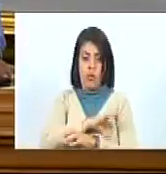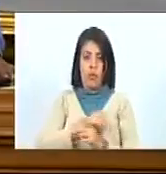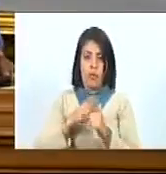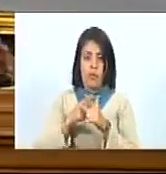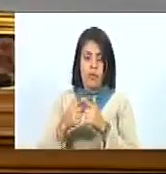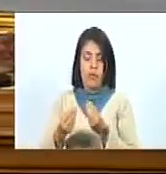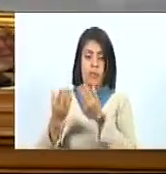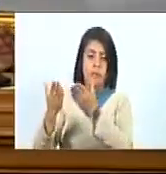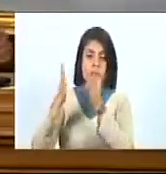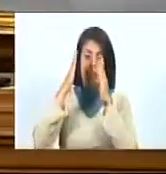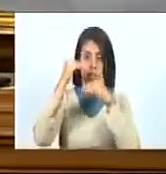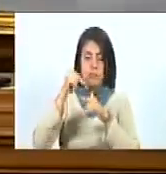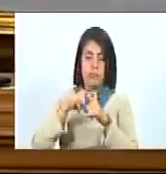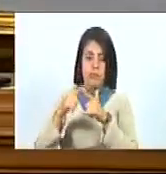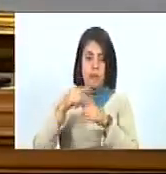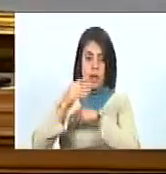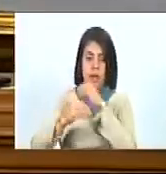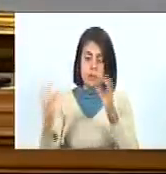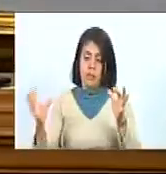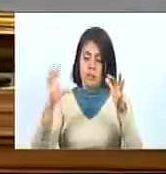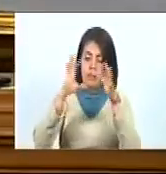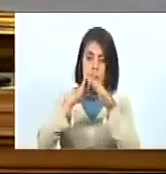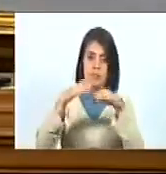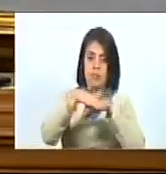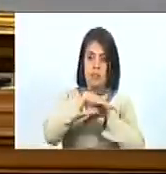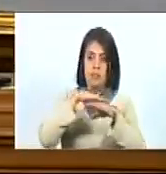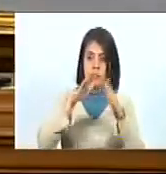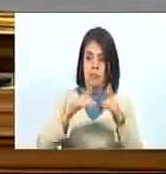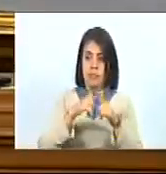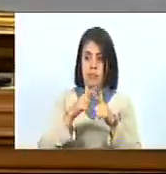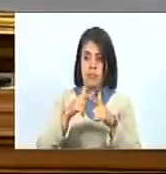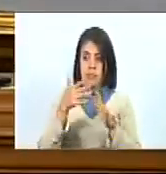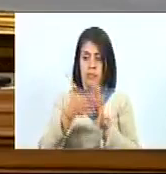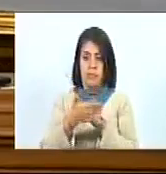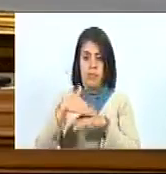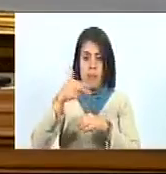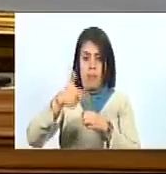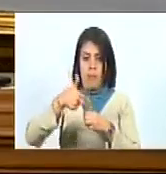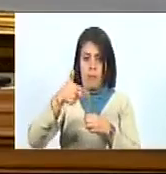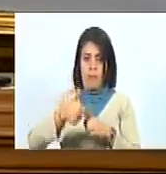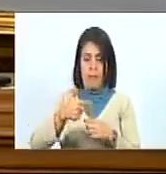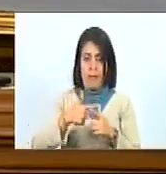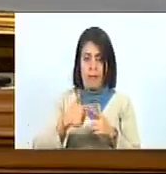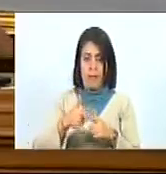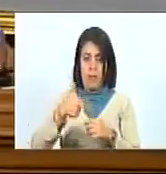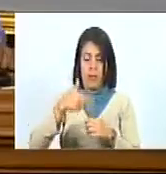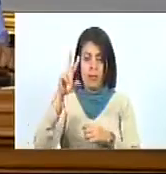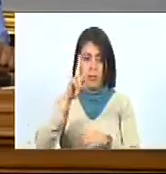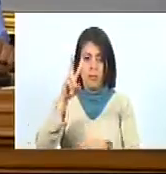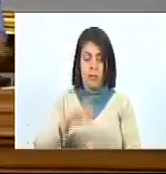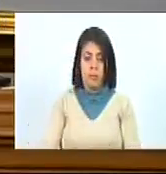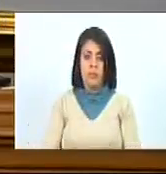lo conducente para hacer articulación con el ministerio de petróleo y PDVSA